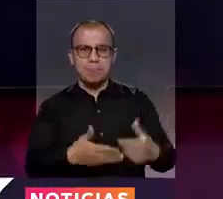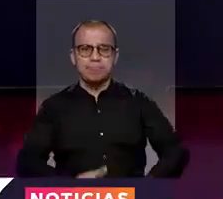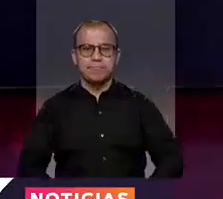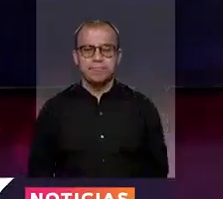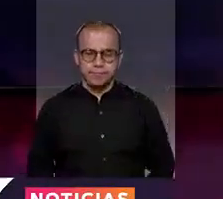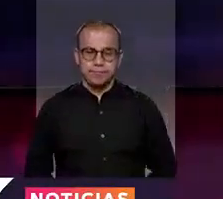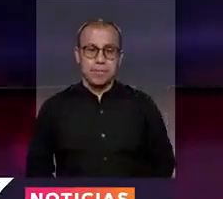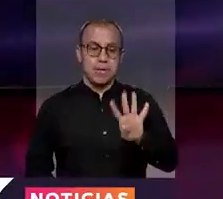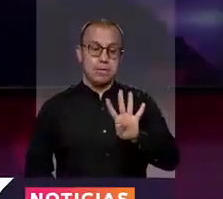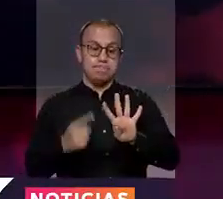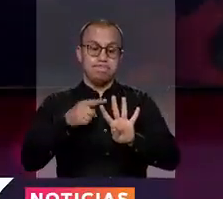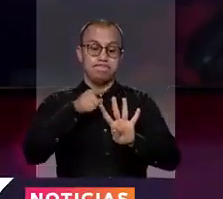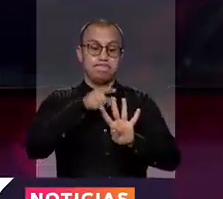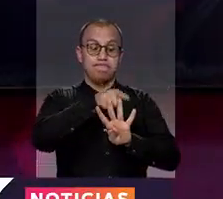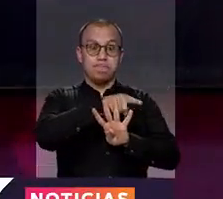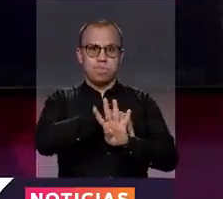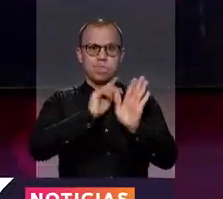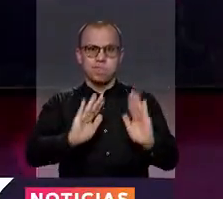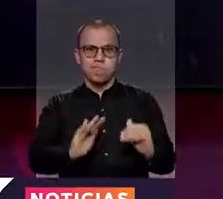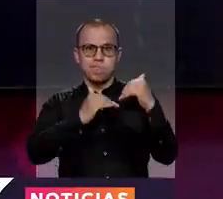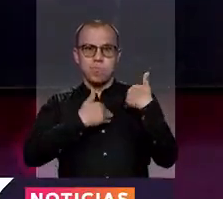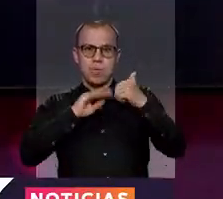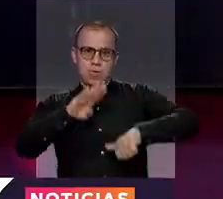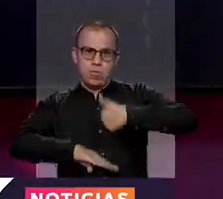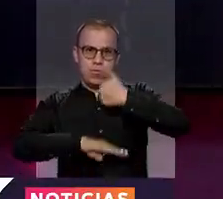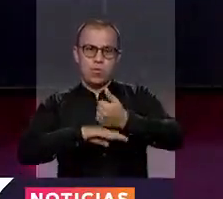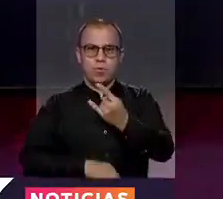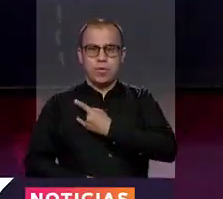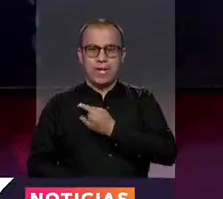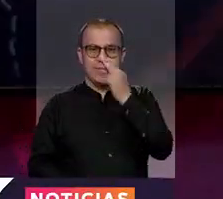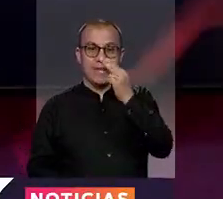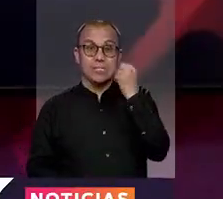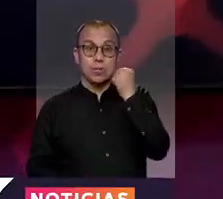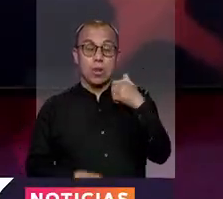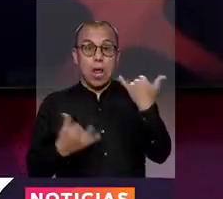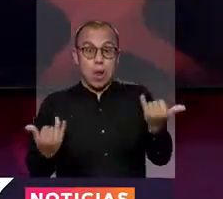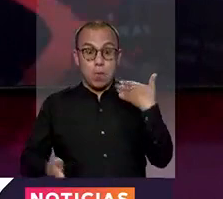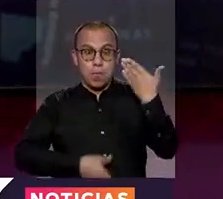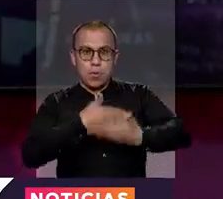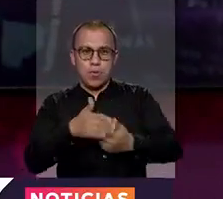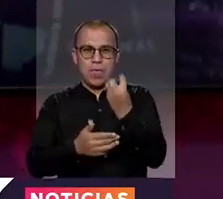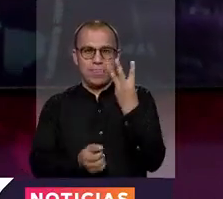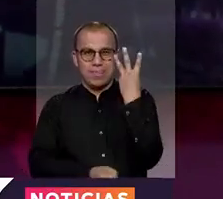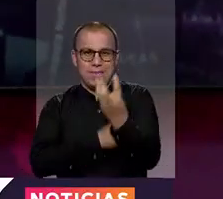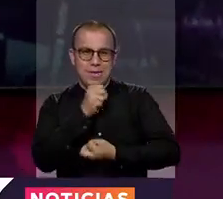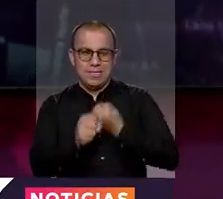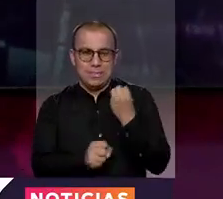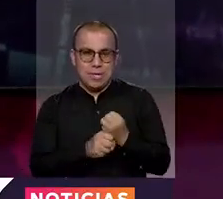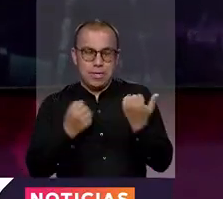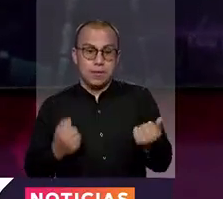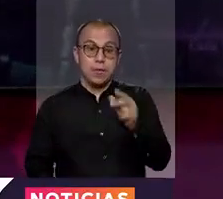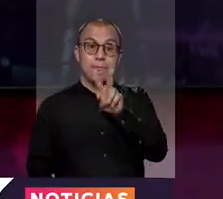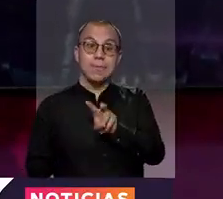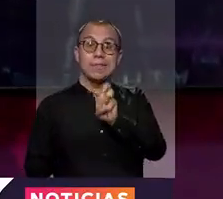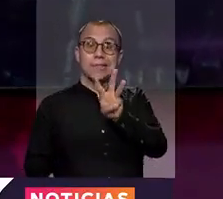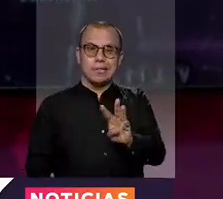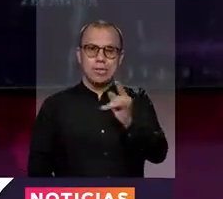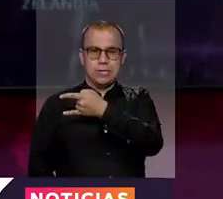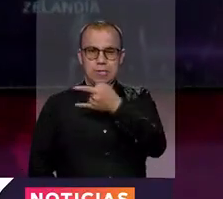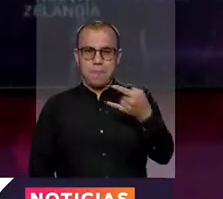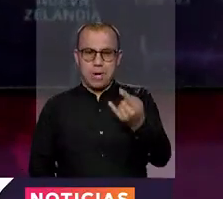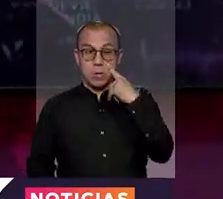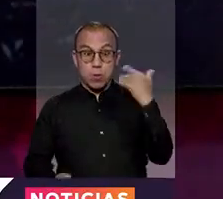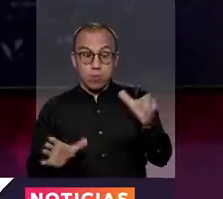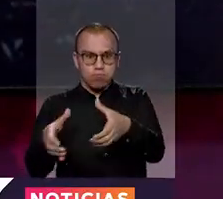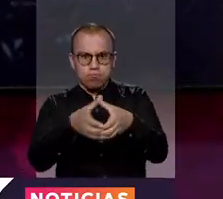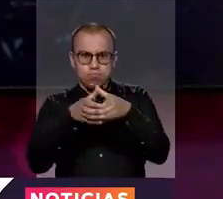Y cuatro personas aspiran a ocupar el cargo de rector de la Universidad Nacional para el próximo periodo de tres años. Este 23 de marzo el Consejo Superior